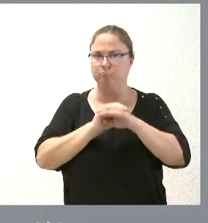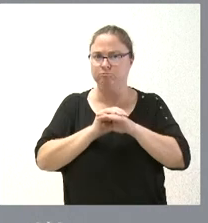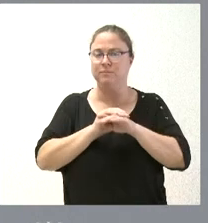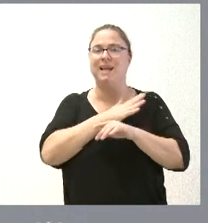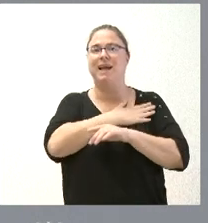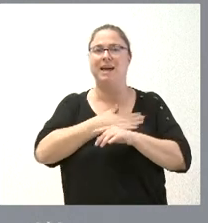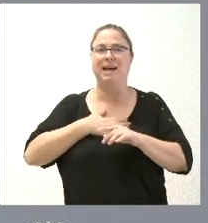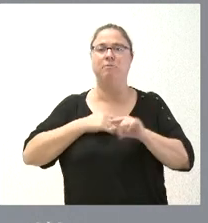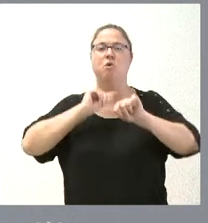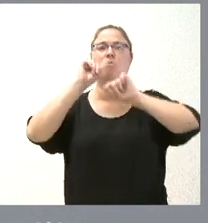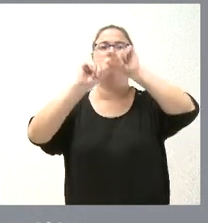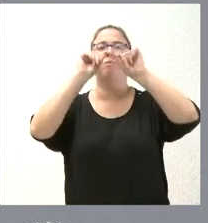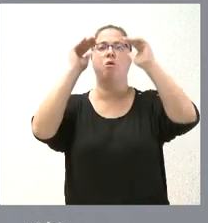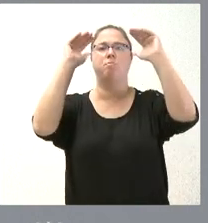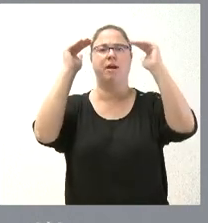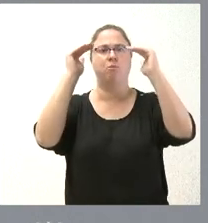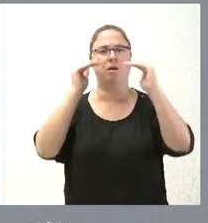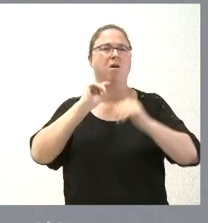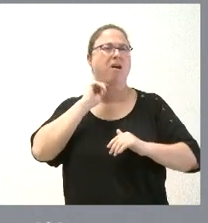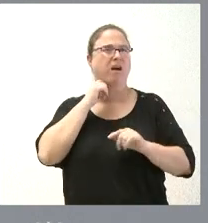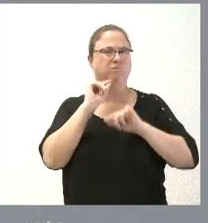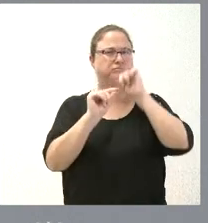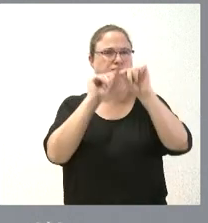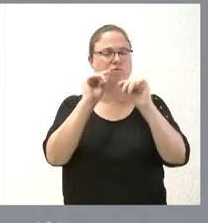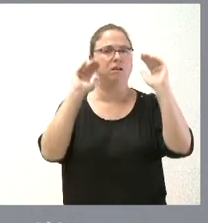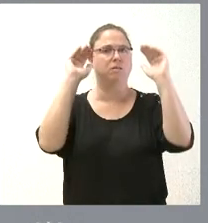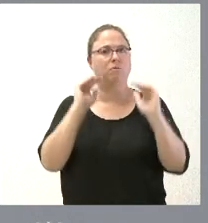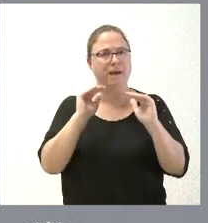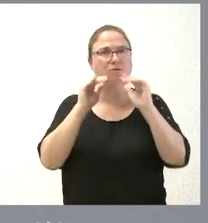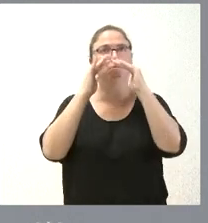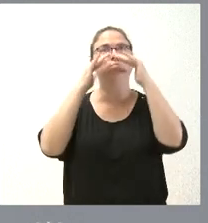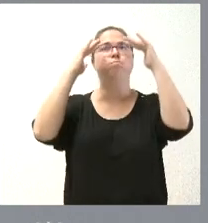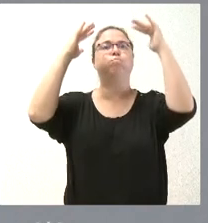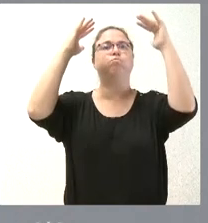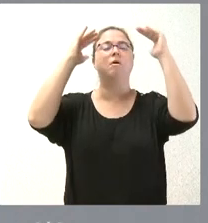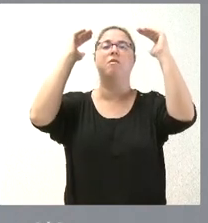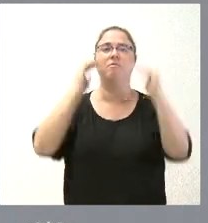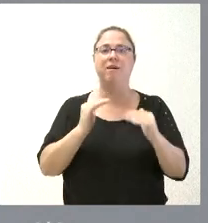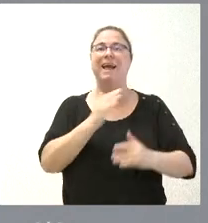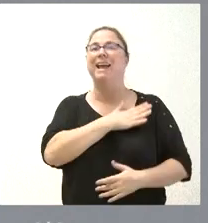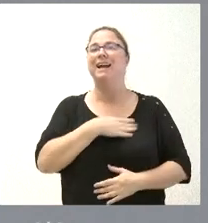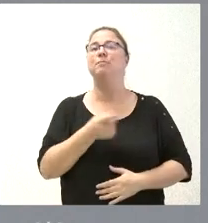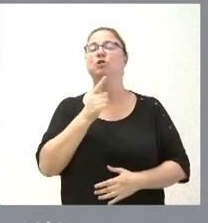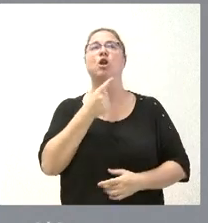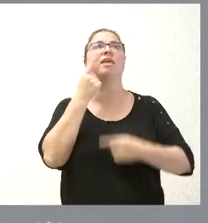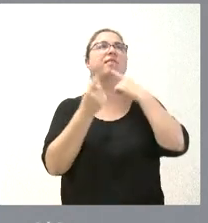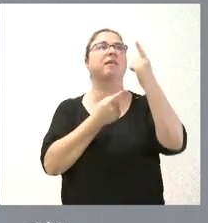reduciendo las emisiones de gases contaminantes y de gases de efecto invernadero y no por la vía solo de la palabra sino por la vía de